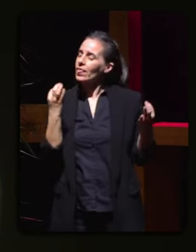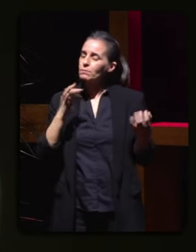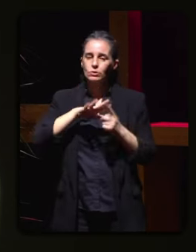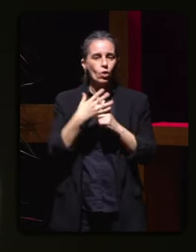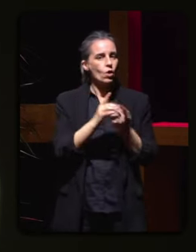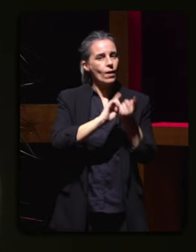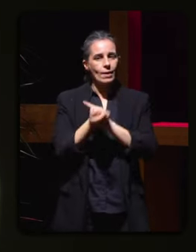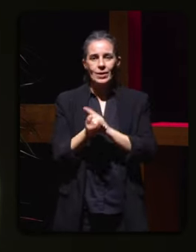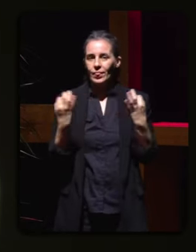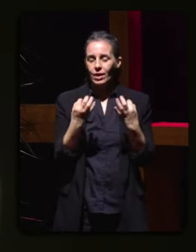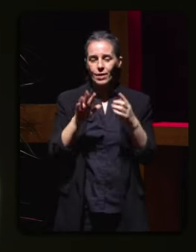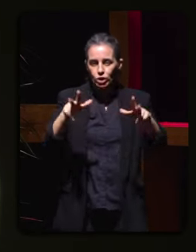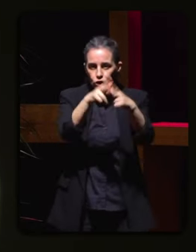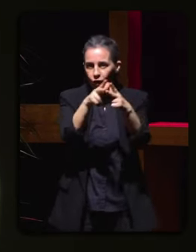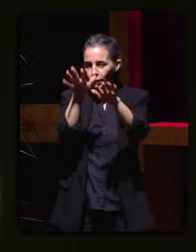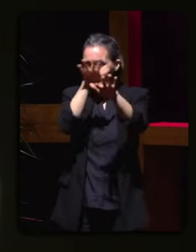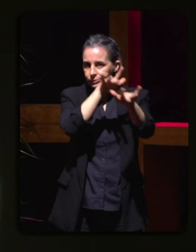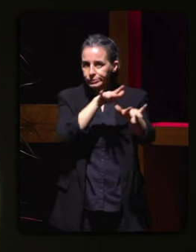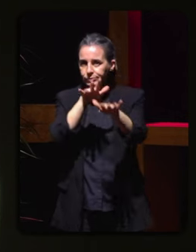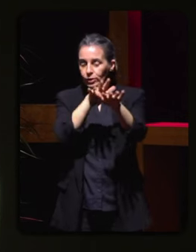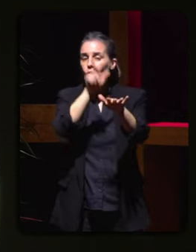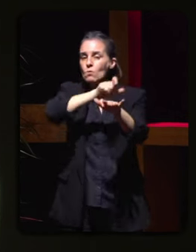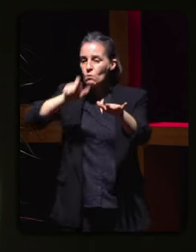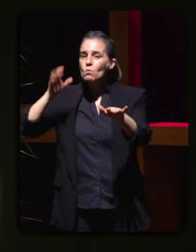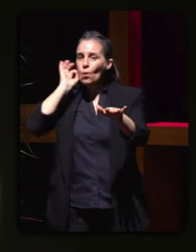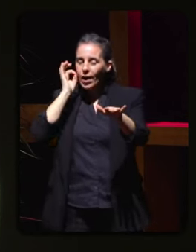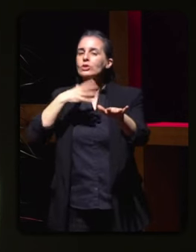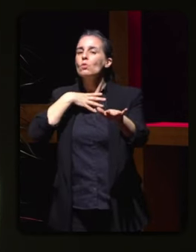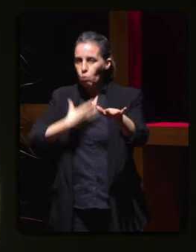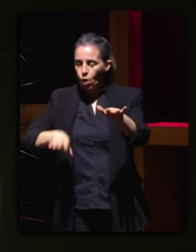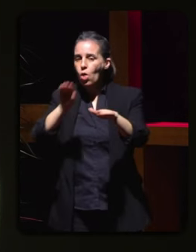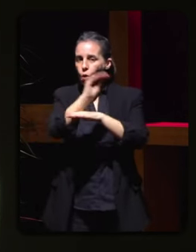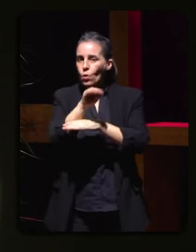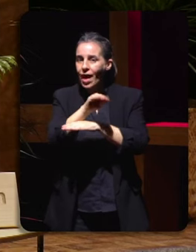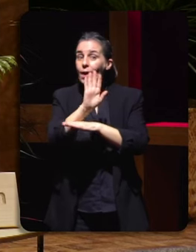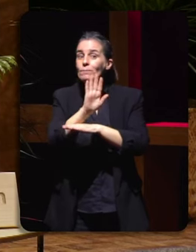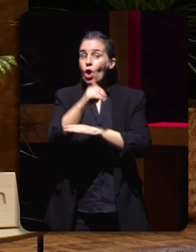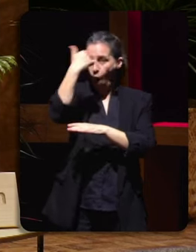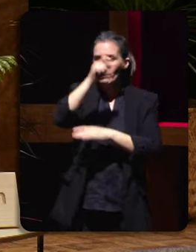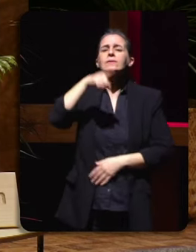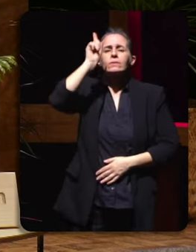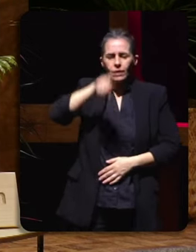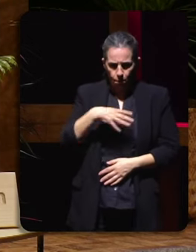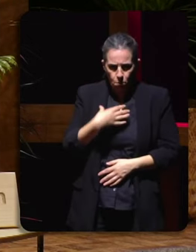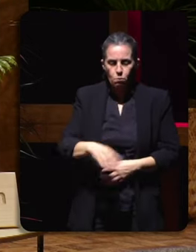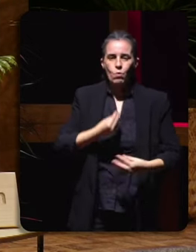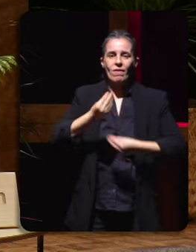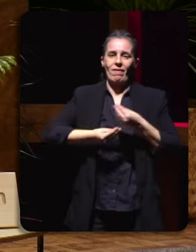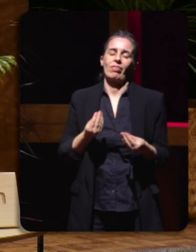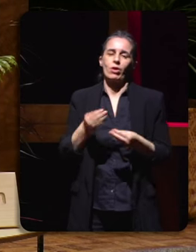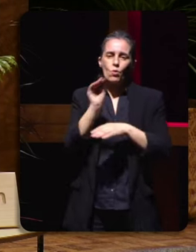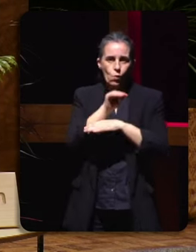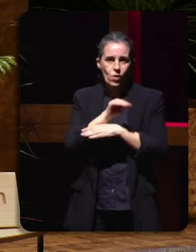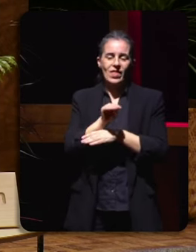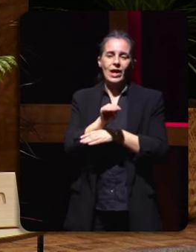convencer as sociedades de que nos as mulleres podemos cuidar pero eles os homens tamén poden facelo e iso creo que si que pode ser